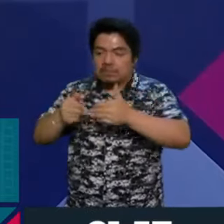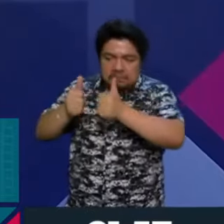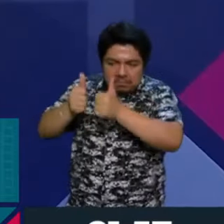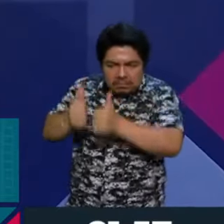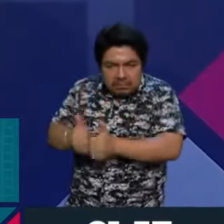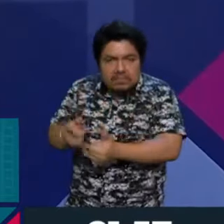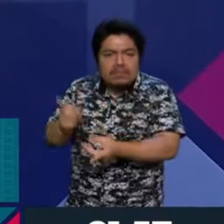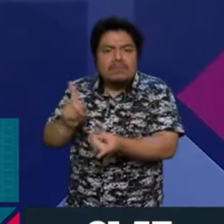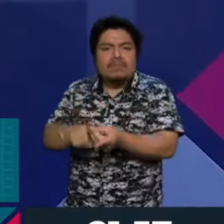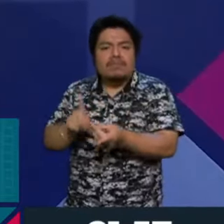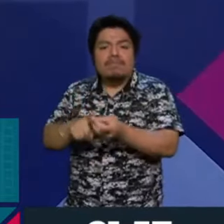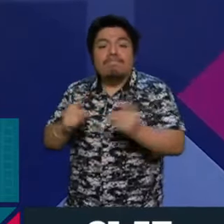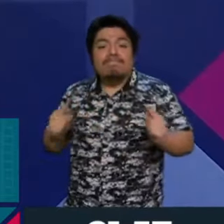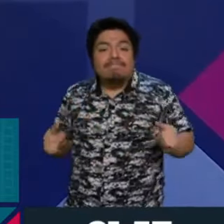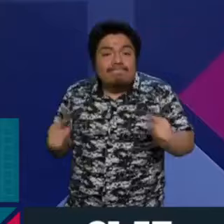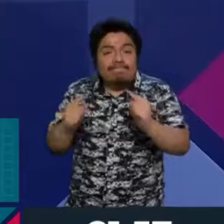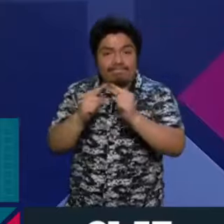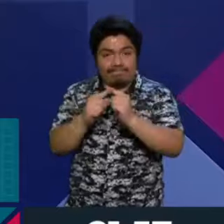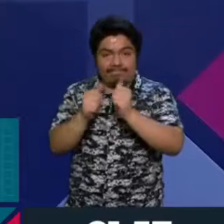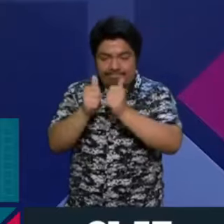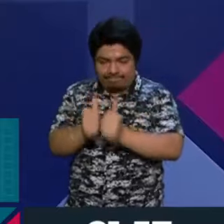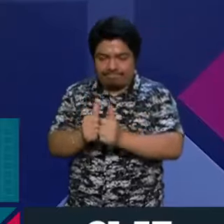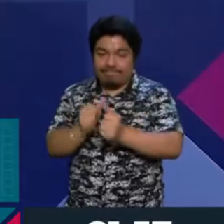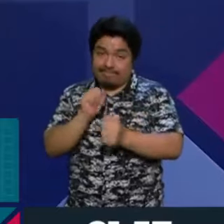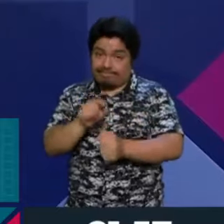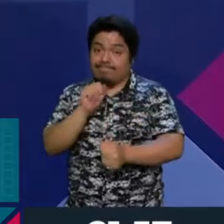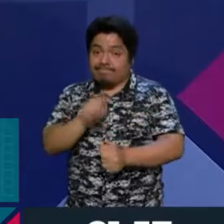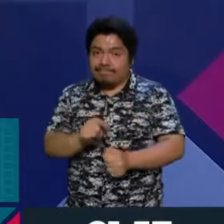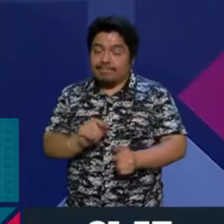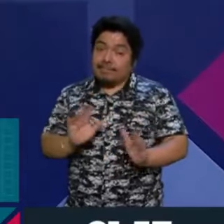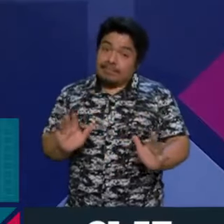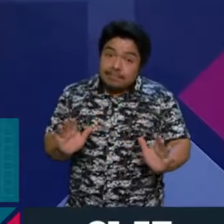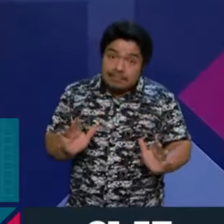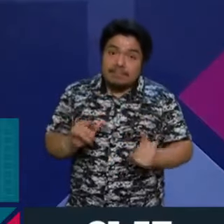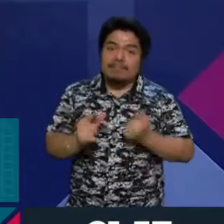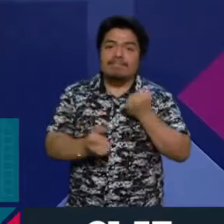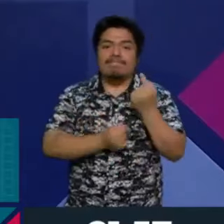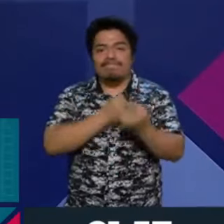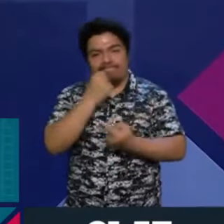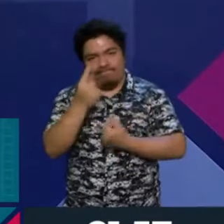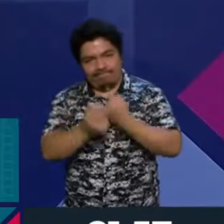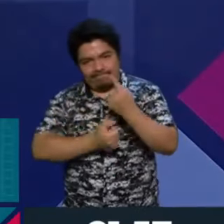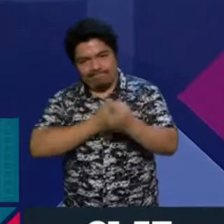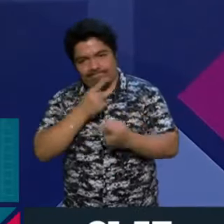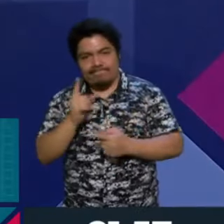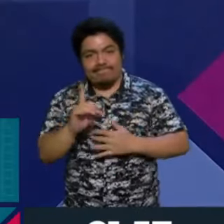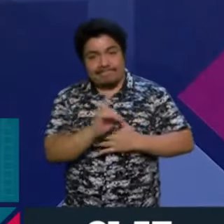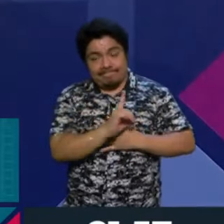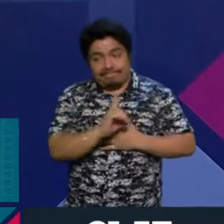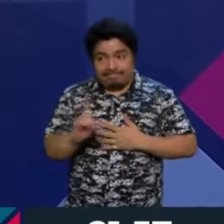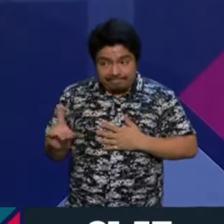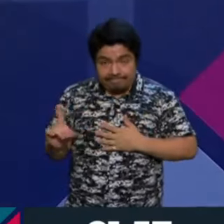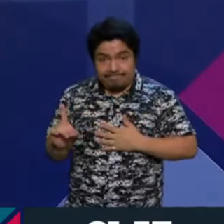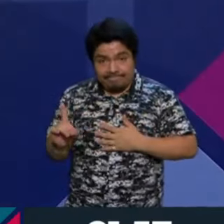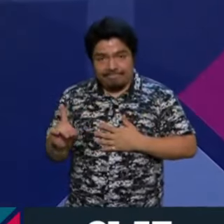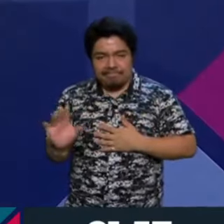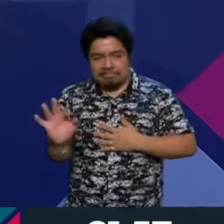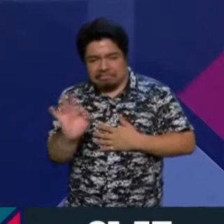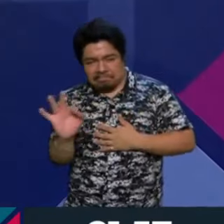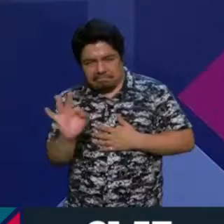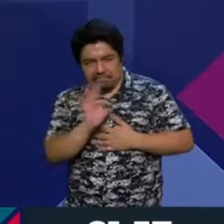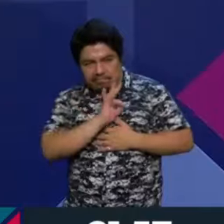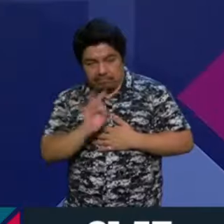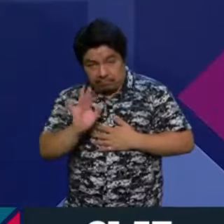también en la iglesia. Y obviamente también tendremos expresiones de la derecha en lo que podemos